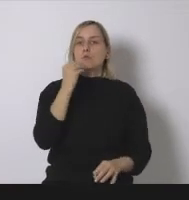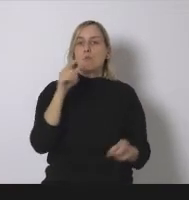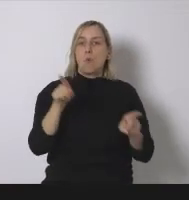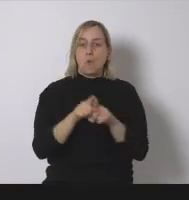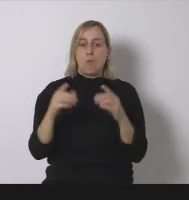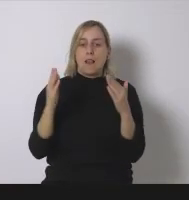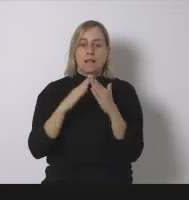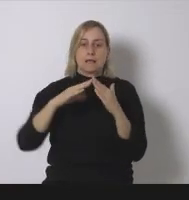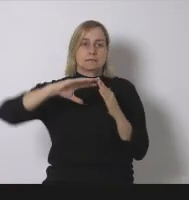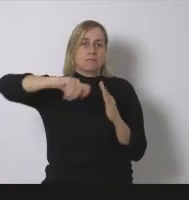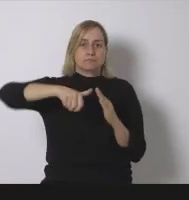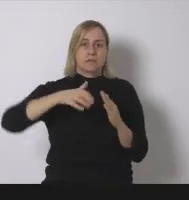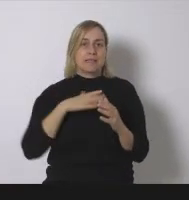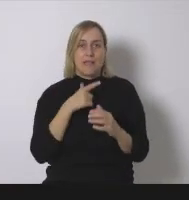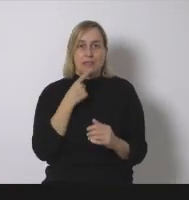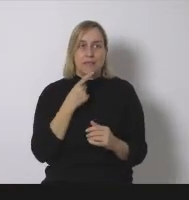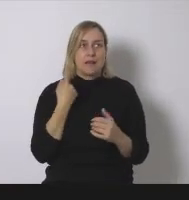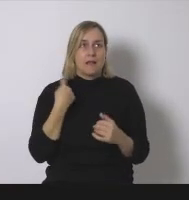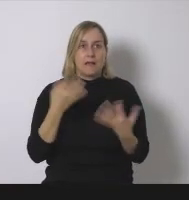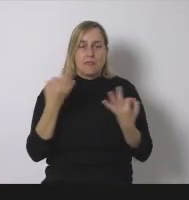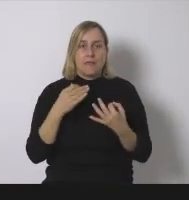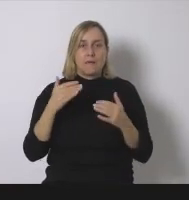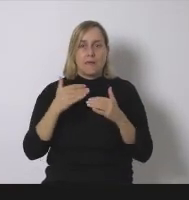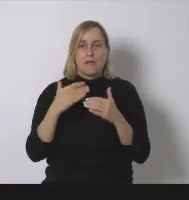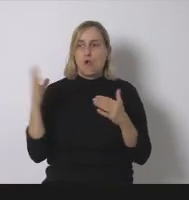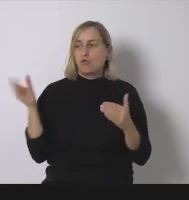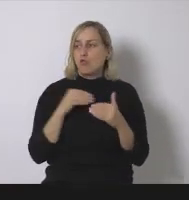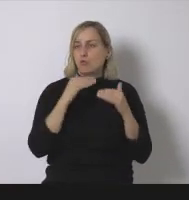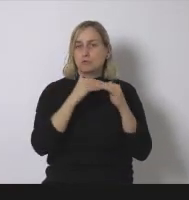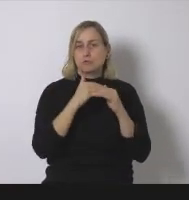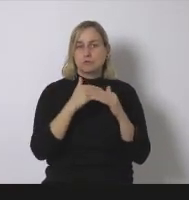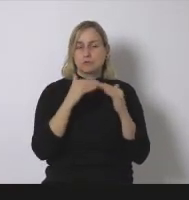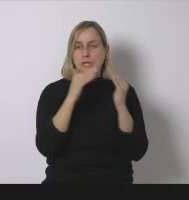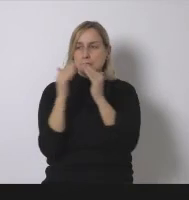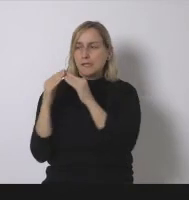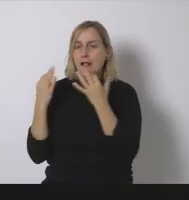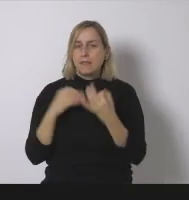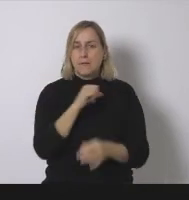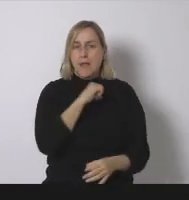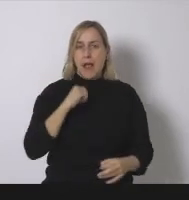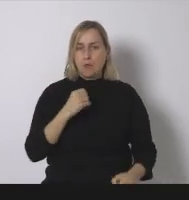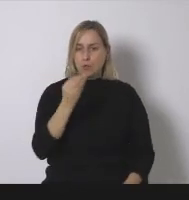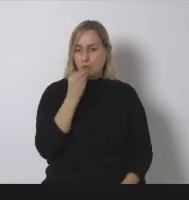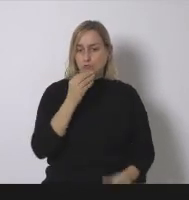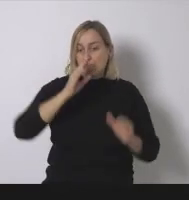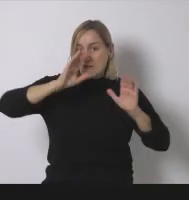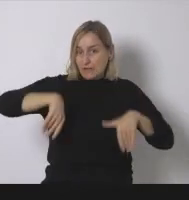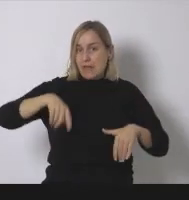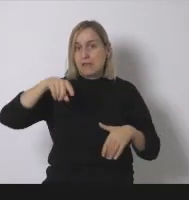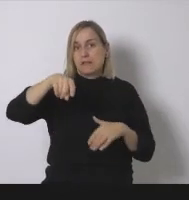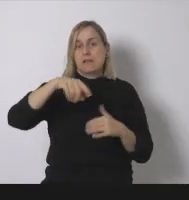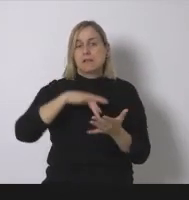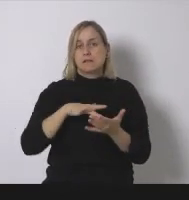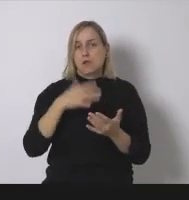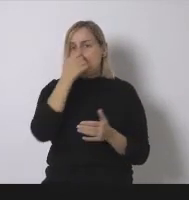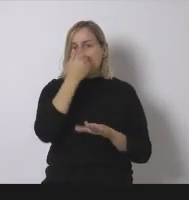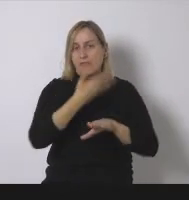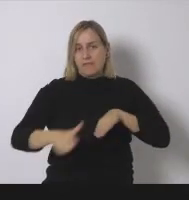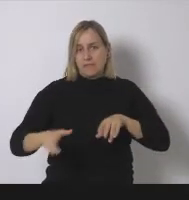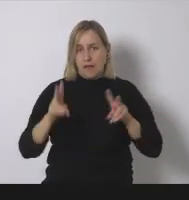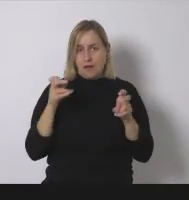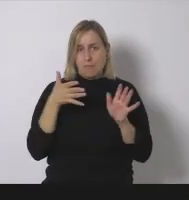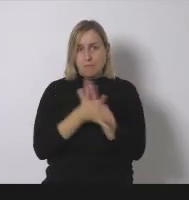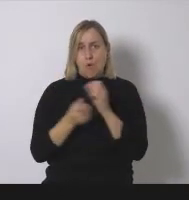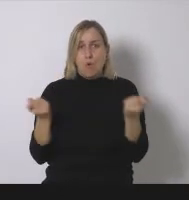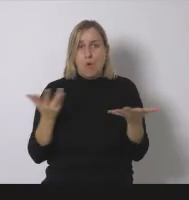todos los tejados tienen que tener su autoconsumo pero al final es inevitable por la urgencia de la transición a un